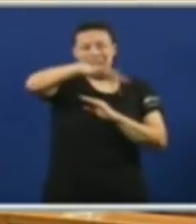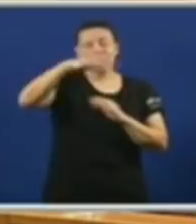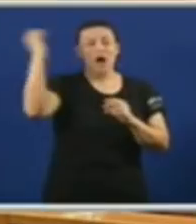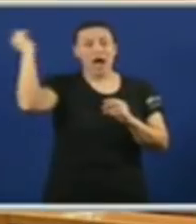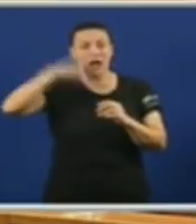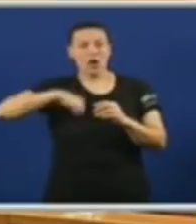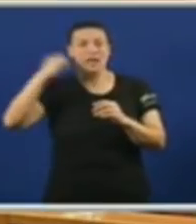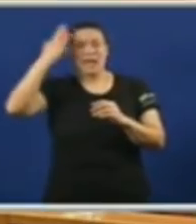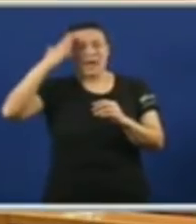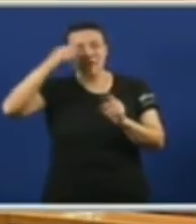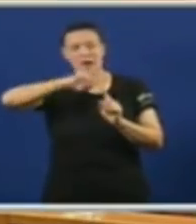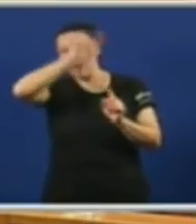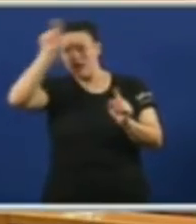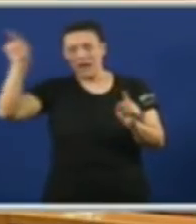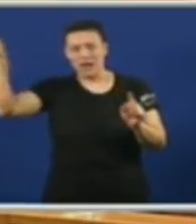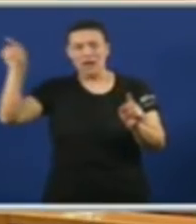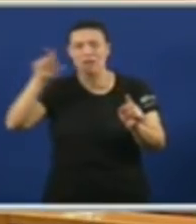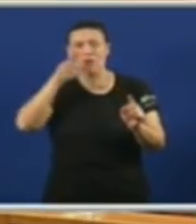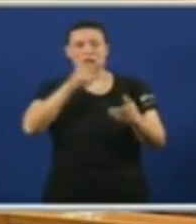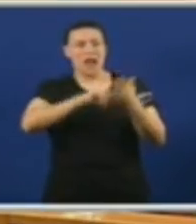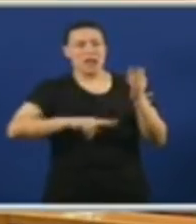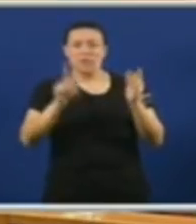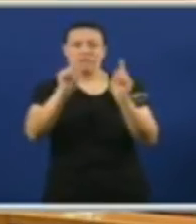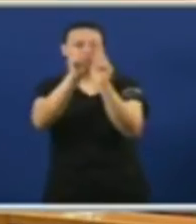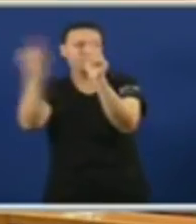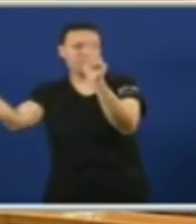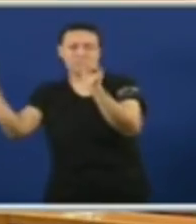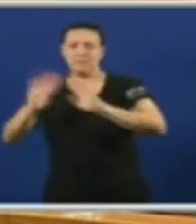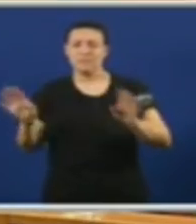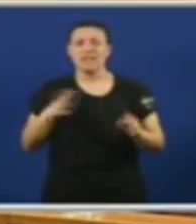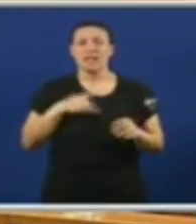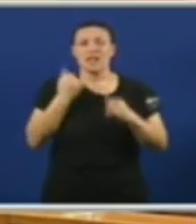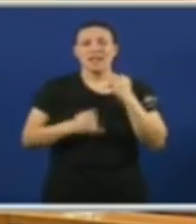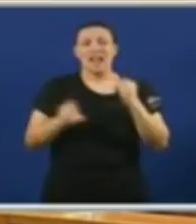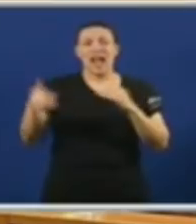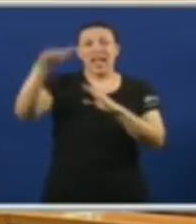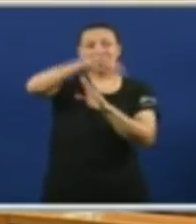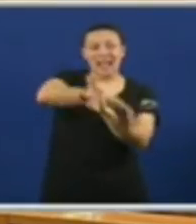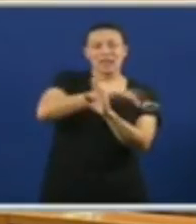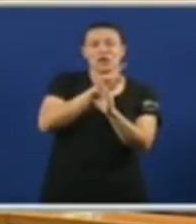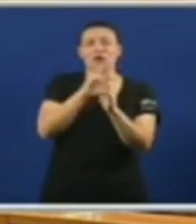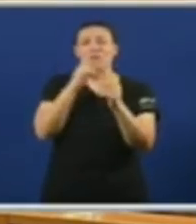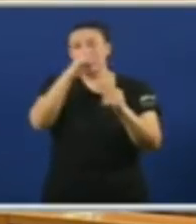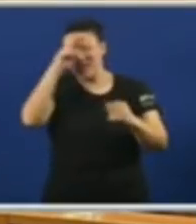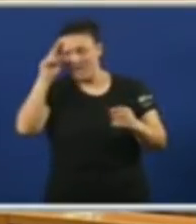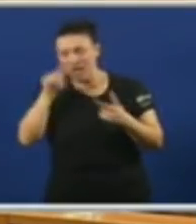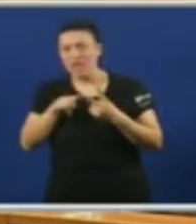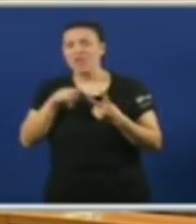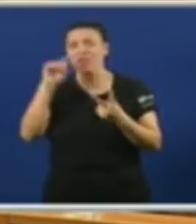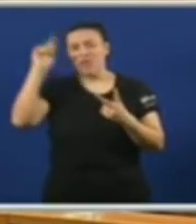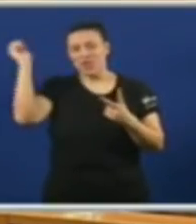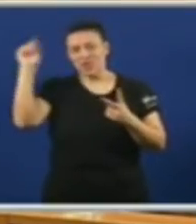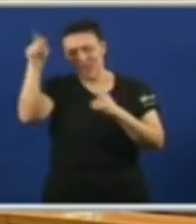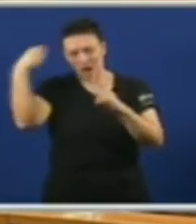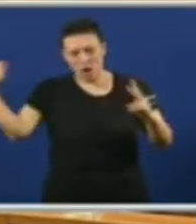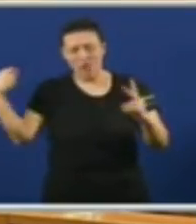En Navarra, tralo portazo a Galiza É dicir, o Corredor Atlántico pasará por Madrid, por Zaragoza